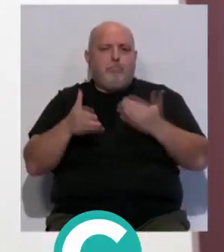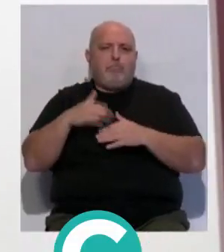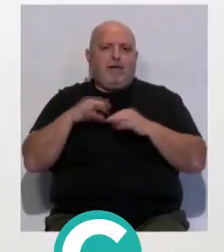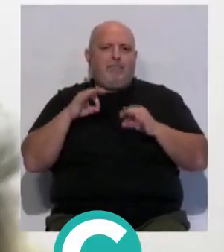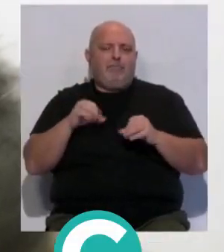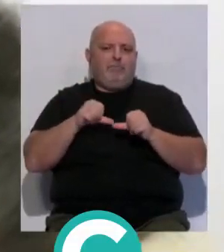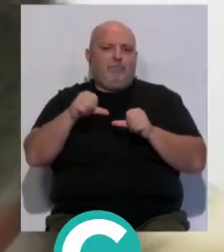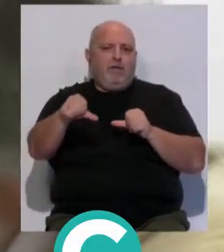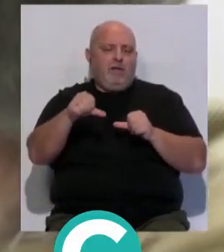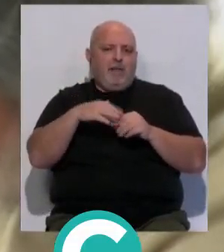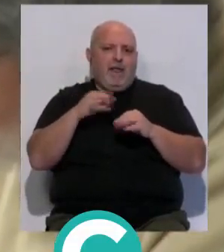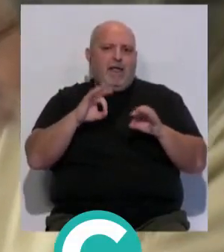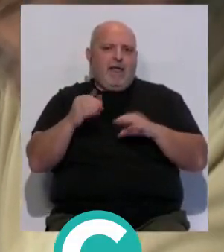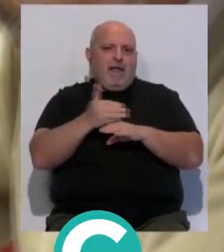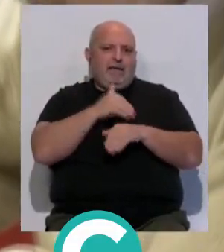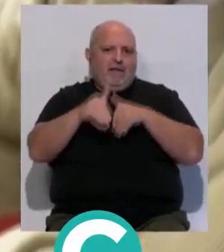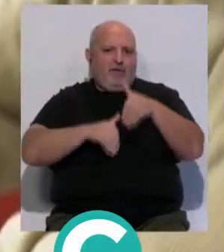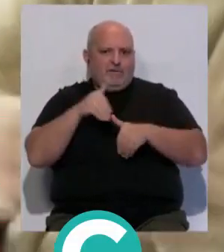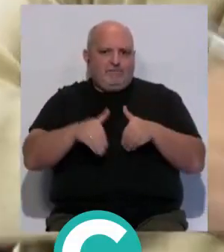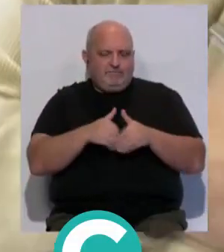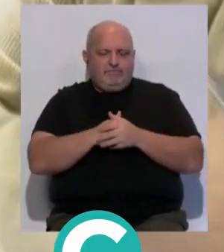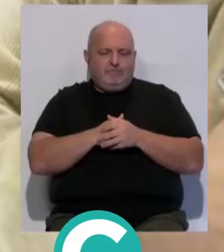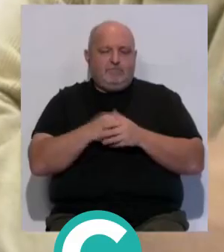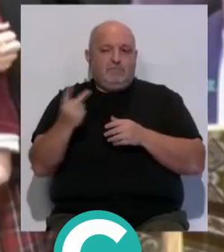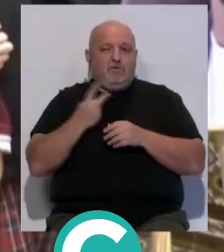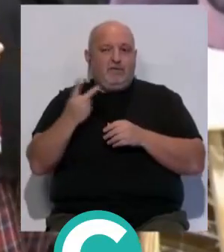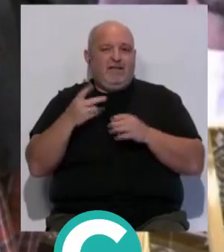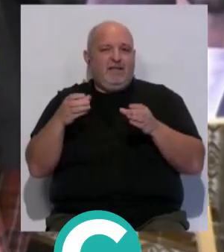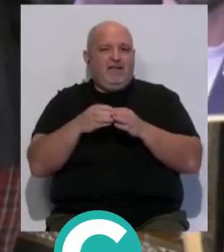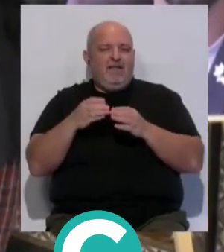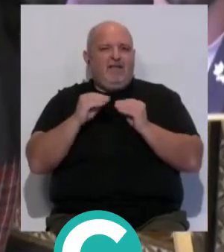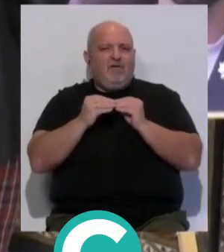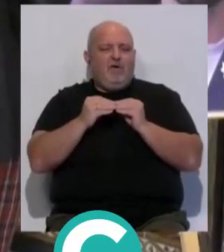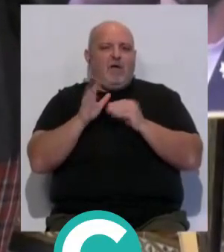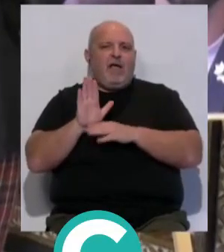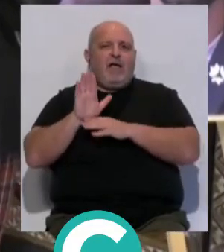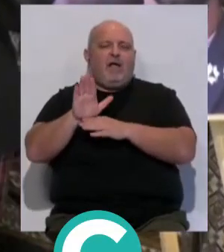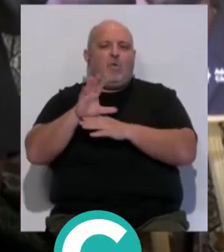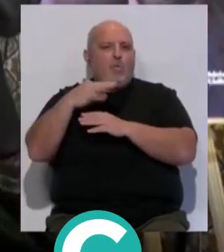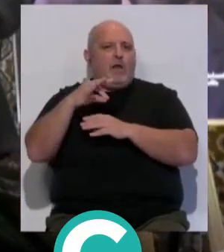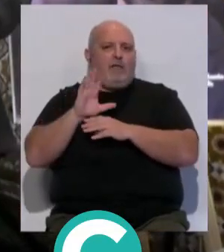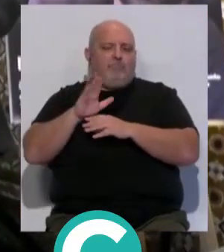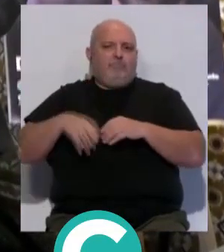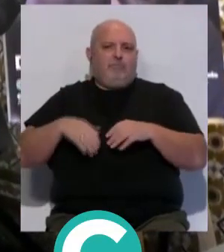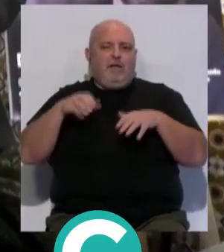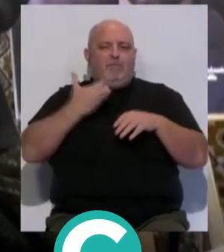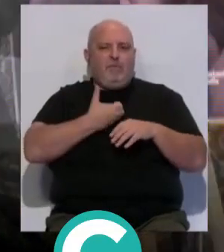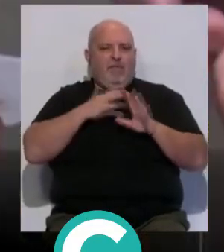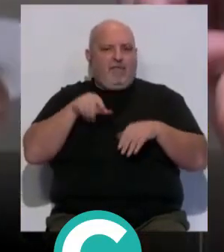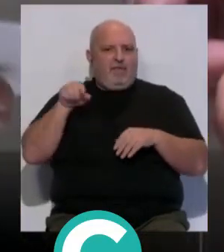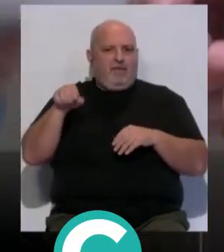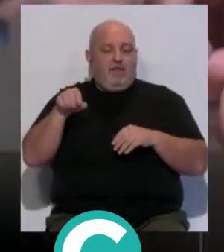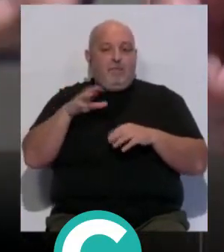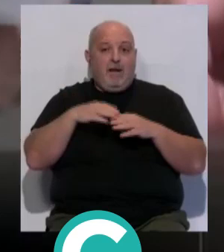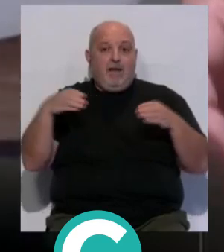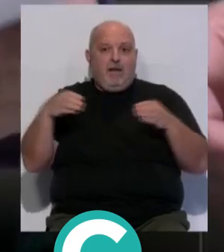cerrar un acuerdo preelectoral, una alianza de estas fuerzas progresistas en forma de candidatura única de izquierdas al Ayuntamiento de Cádiz, que